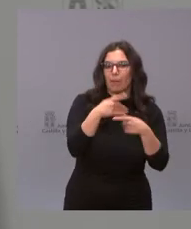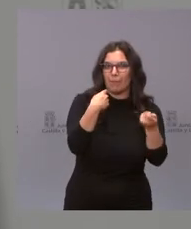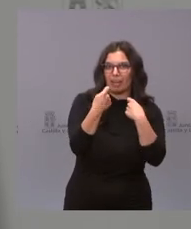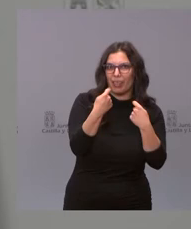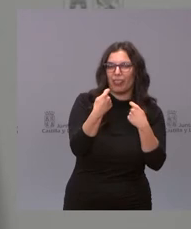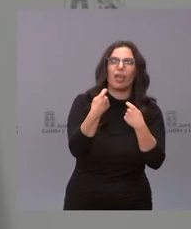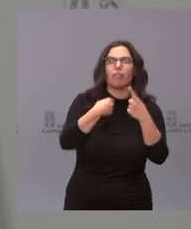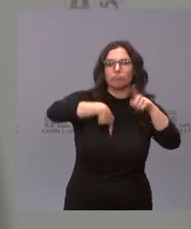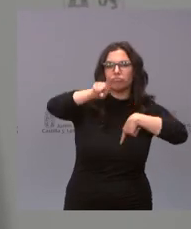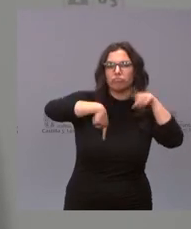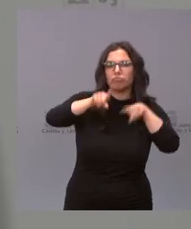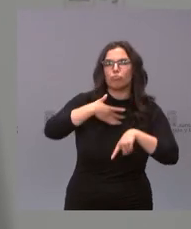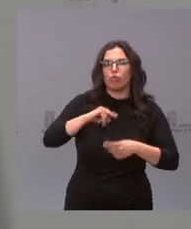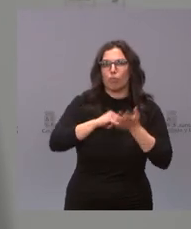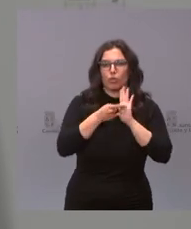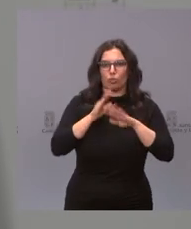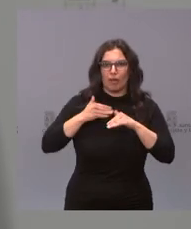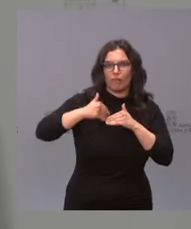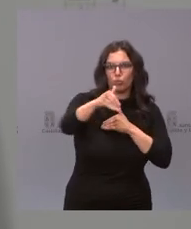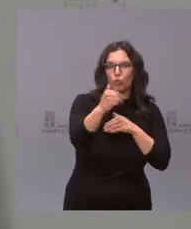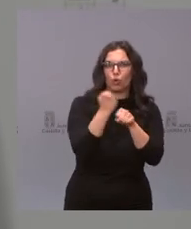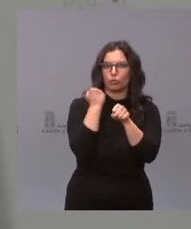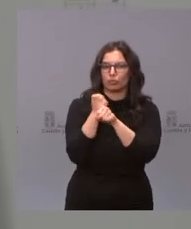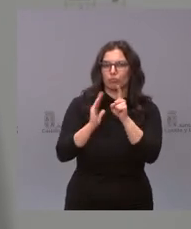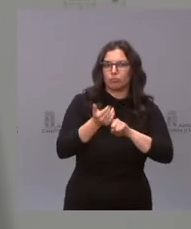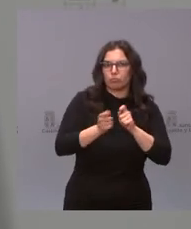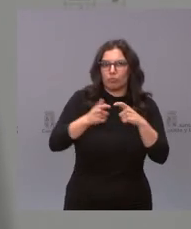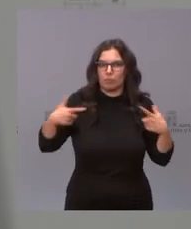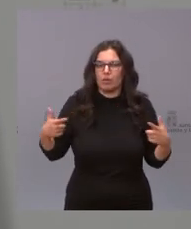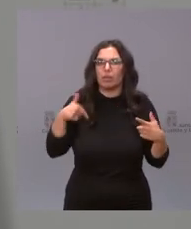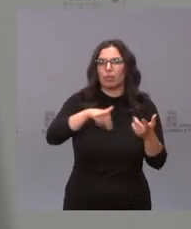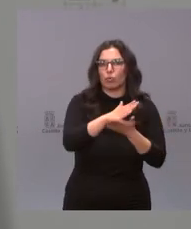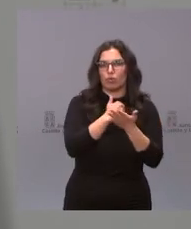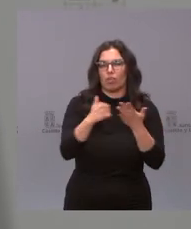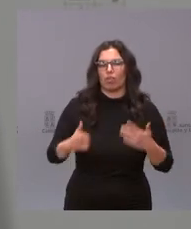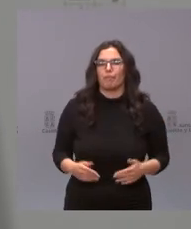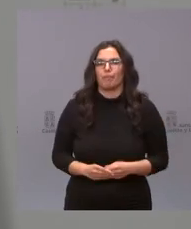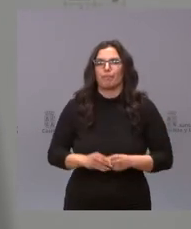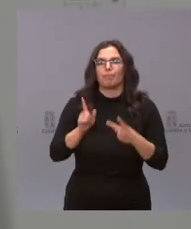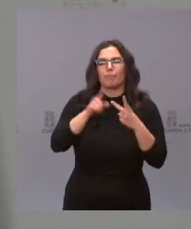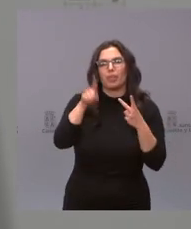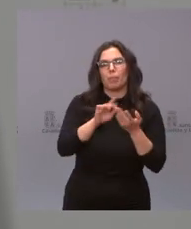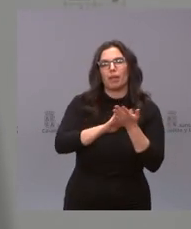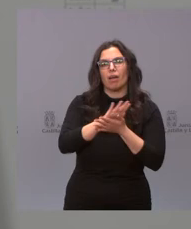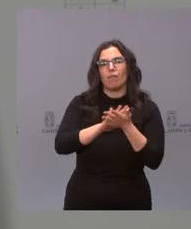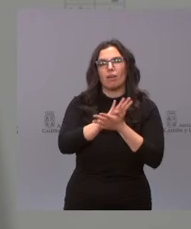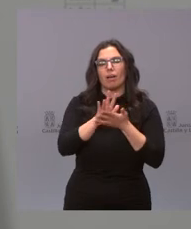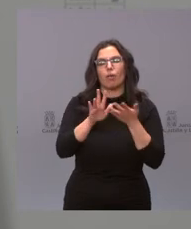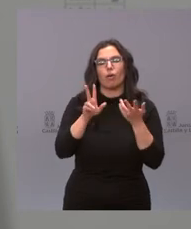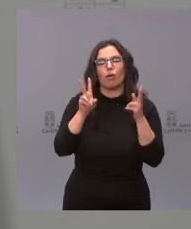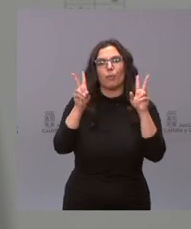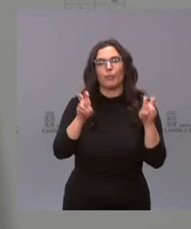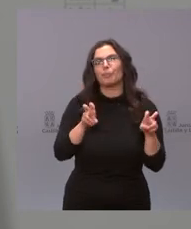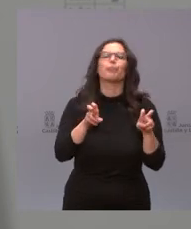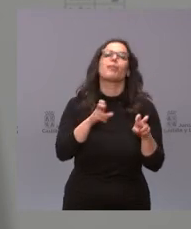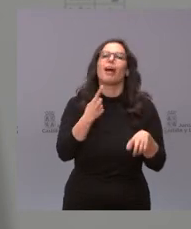convierta en un proyecto de futuro y de empleo para nuestra comunidad autónoma hemos hablado también de la